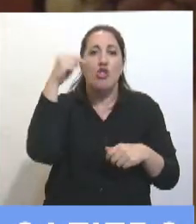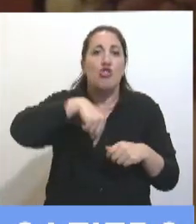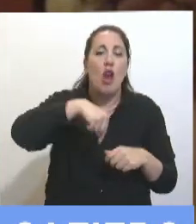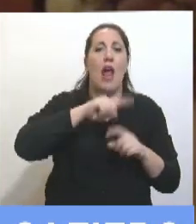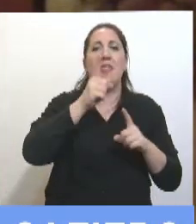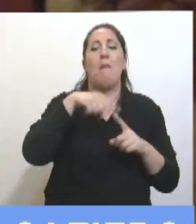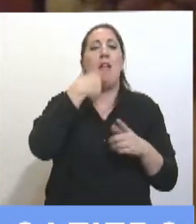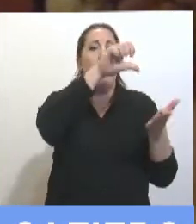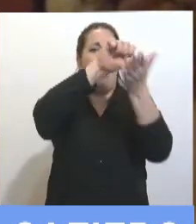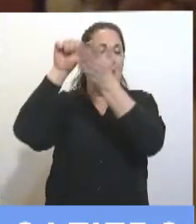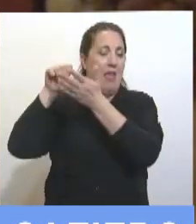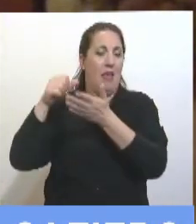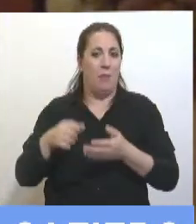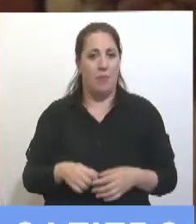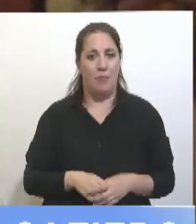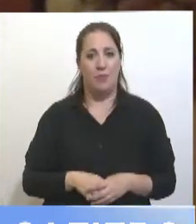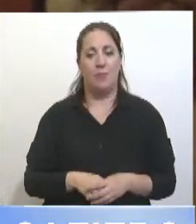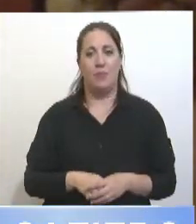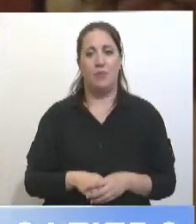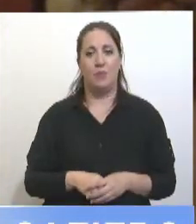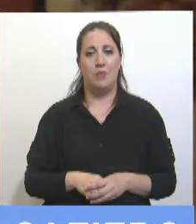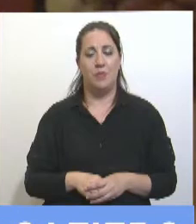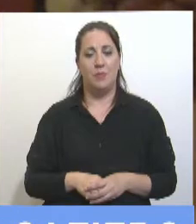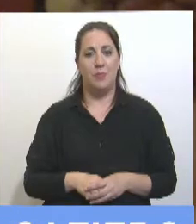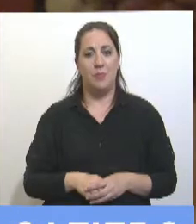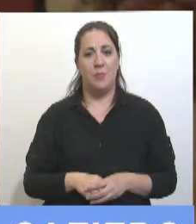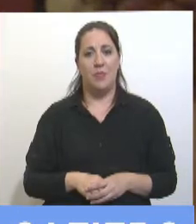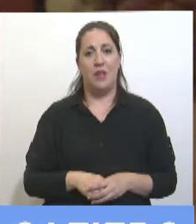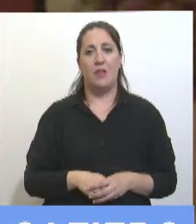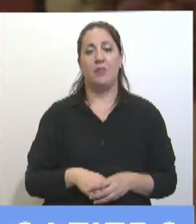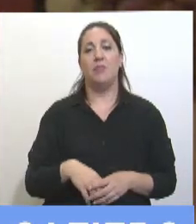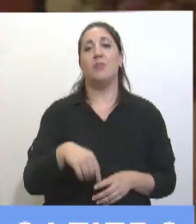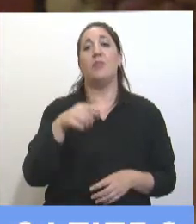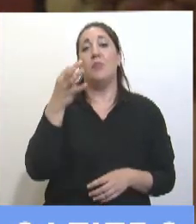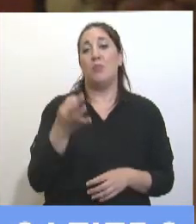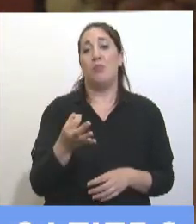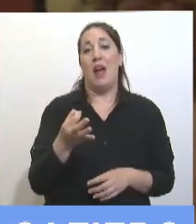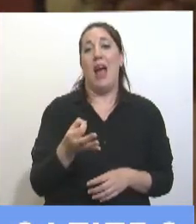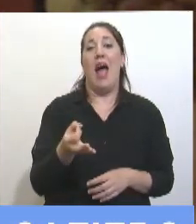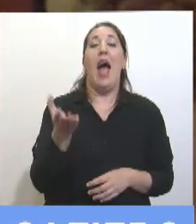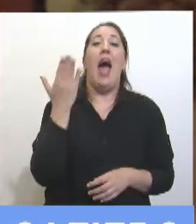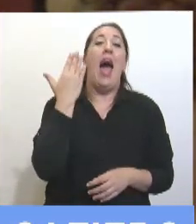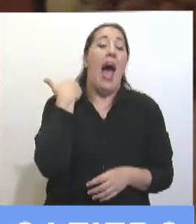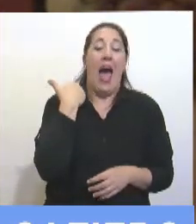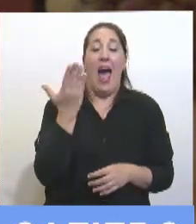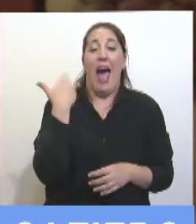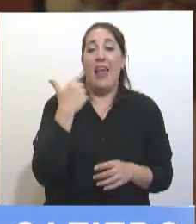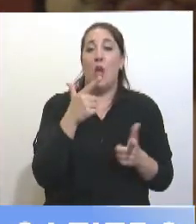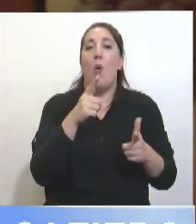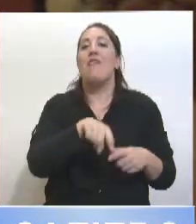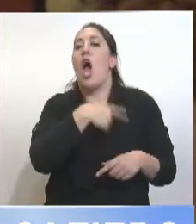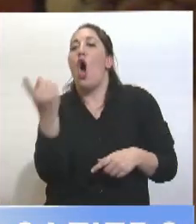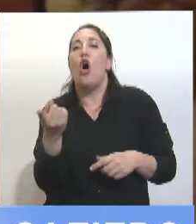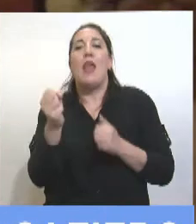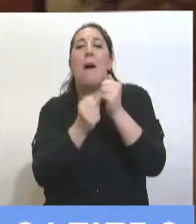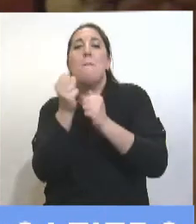Con la aerolínea había antes que aparezcan las compañías alternativas, había dos vuelos por